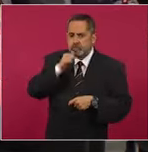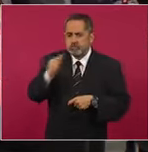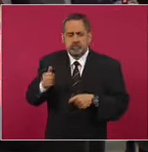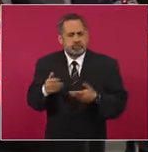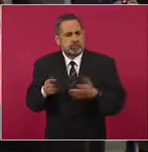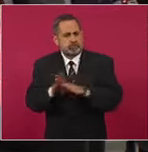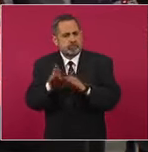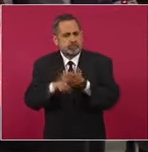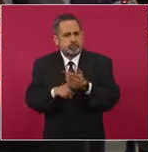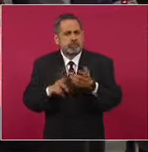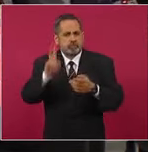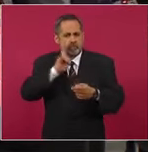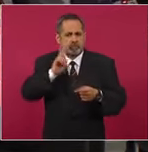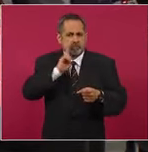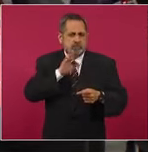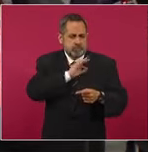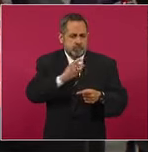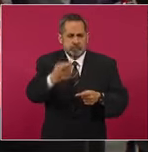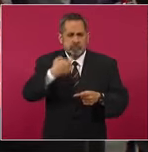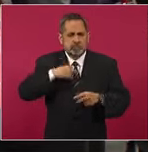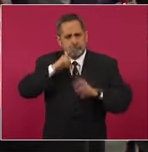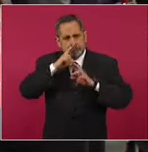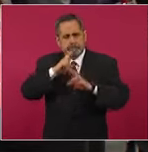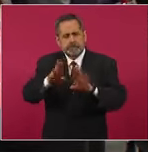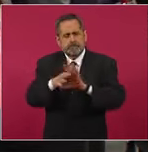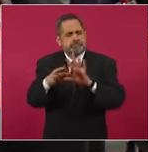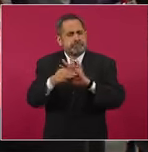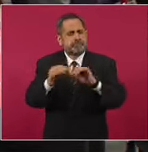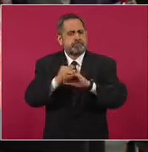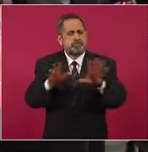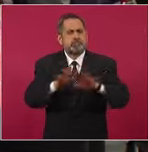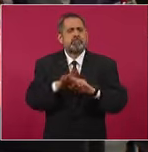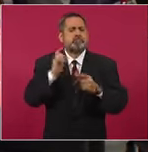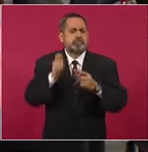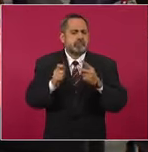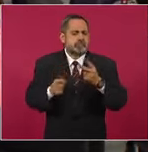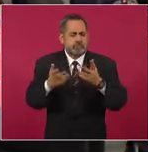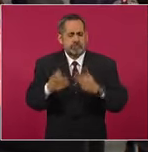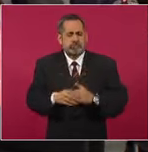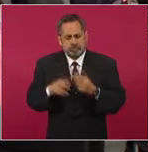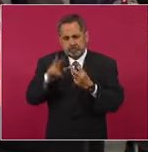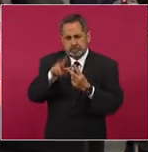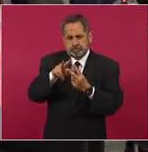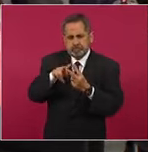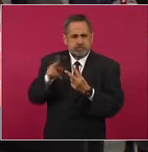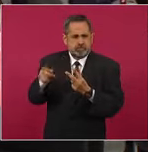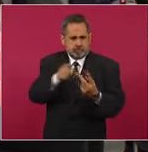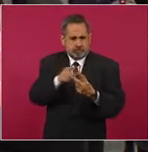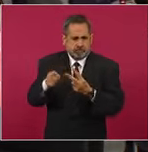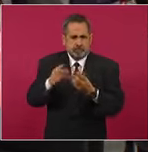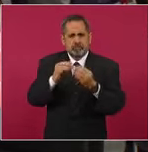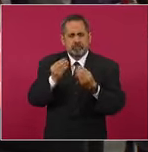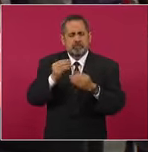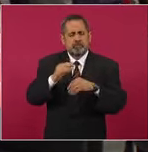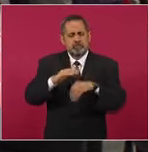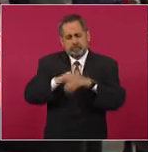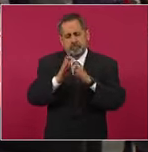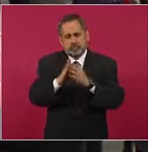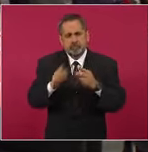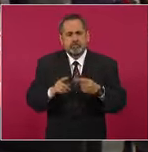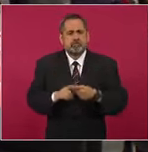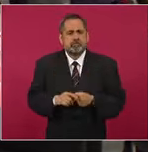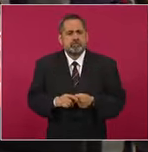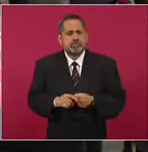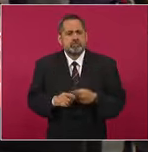cuotas. Si es posible que nos den información al respecto a ambas instancias. Por favor, presidente. Y